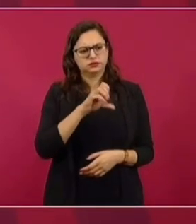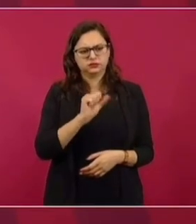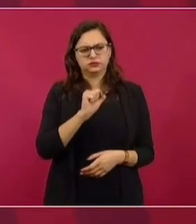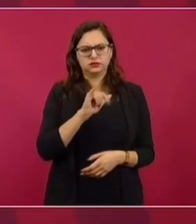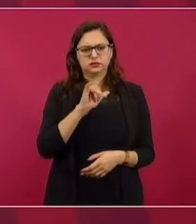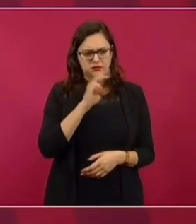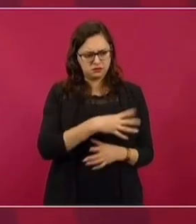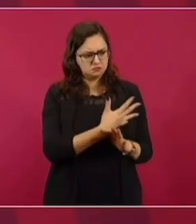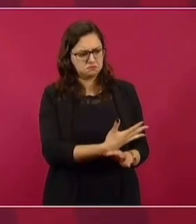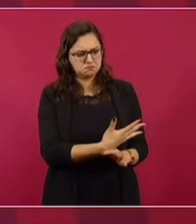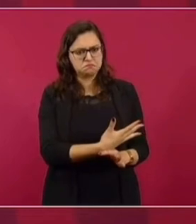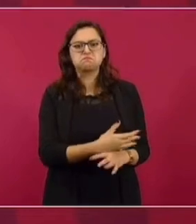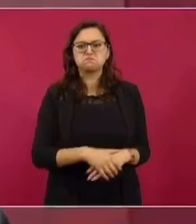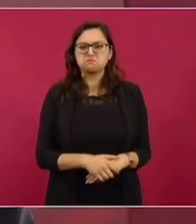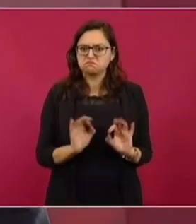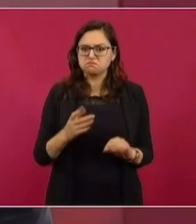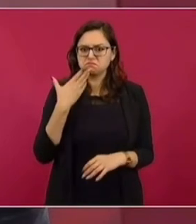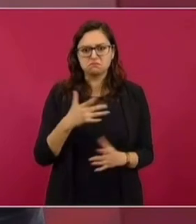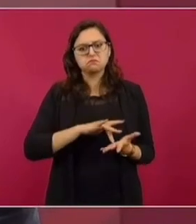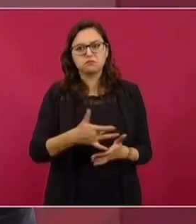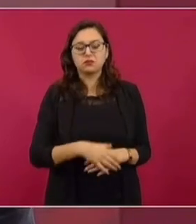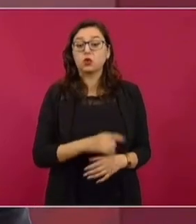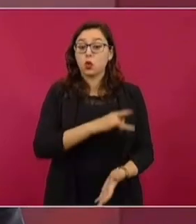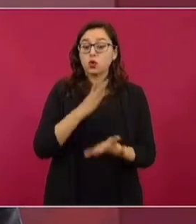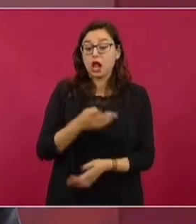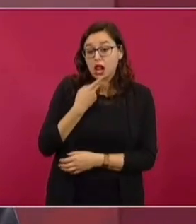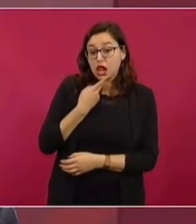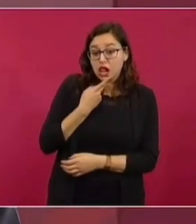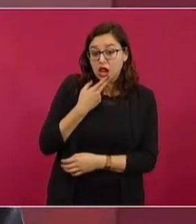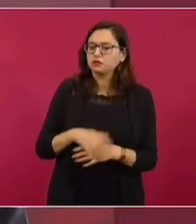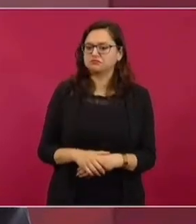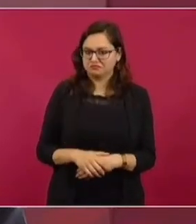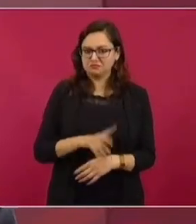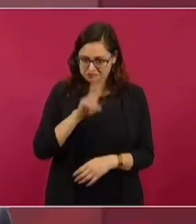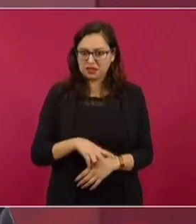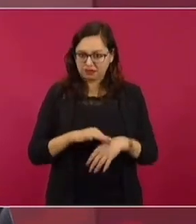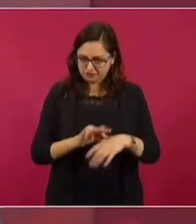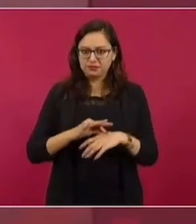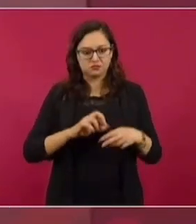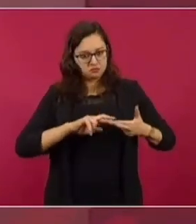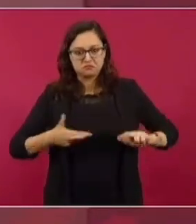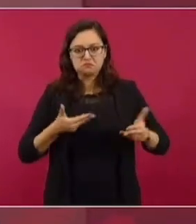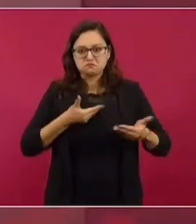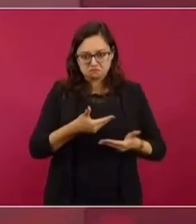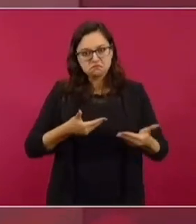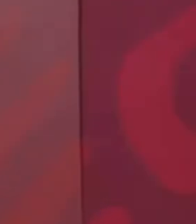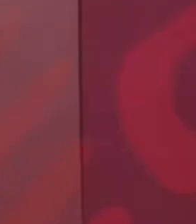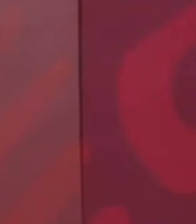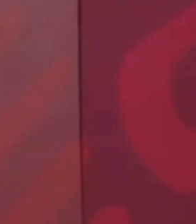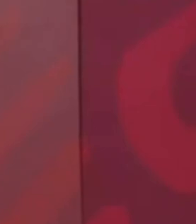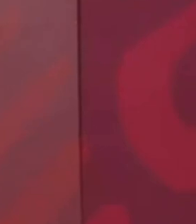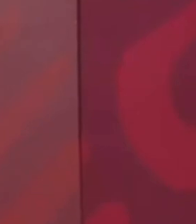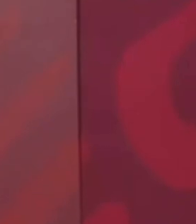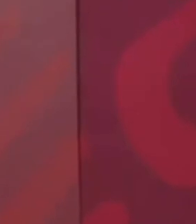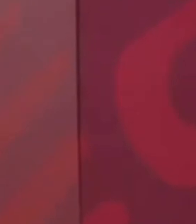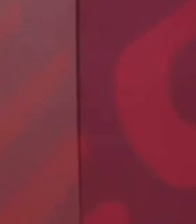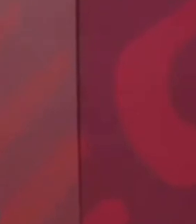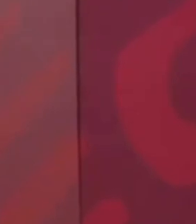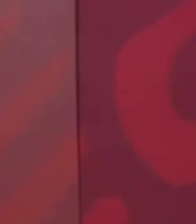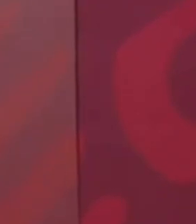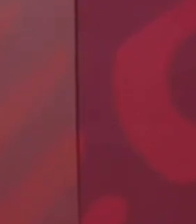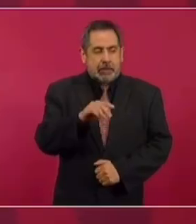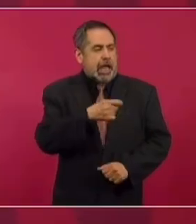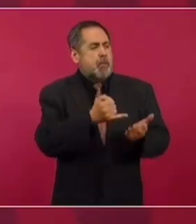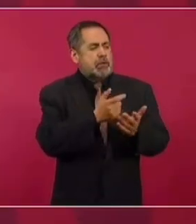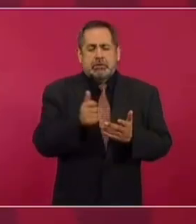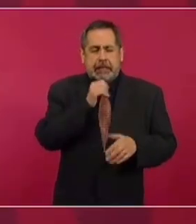agradezco. Además, no solo es el discurso. La relación con él es buena por eso. Y no coincidimos en todo. Y no le estamos condonando